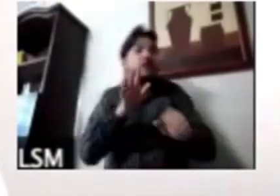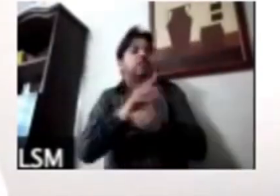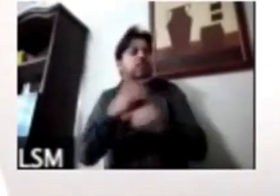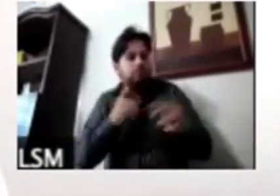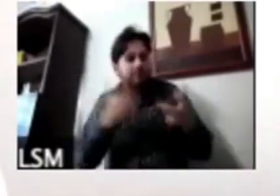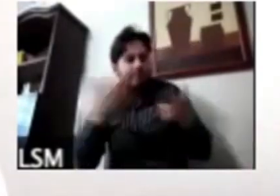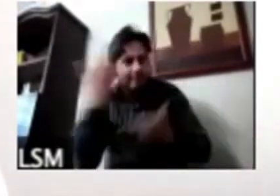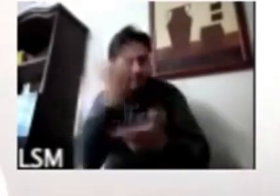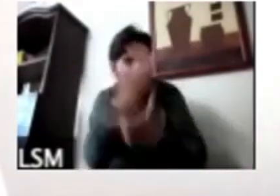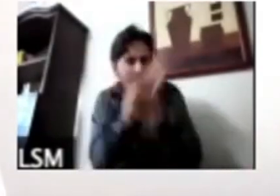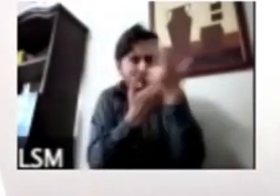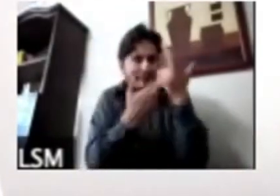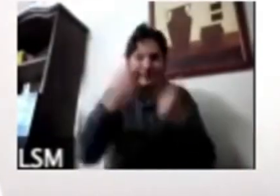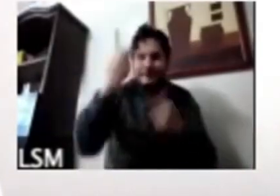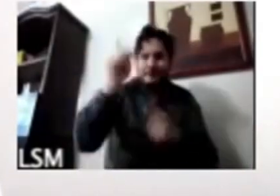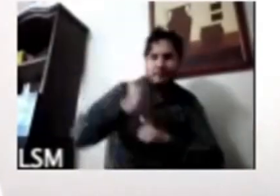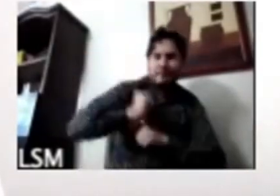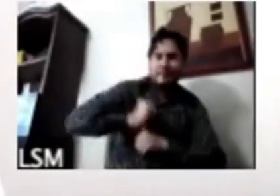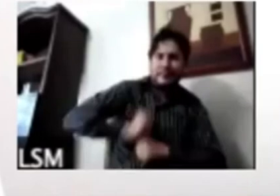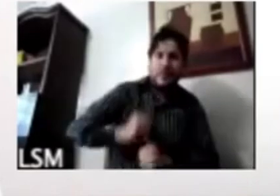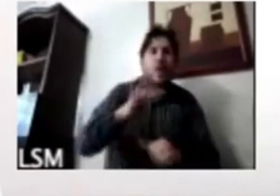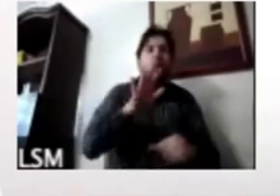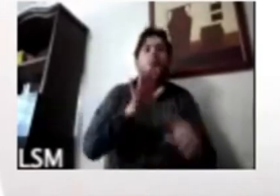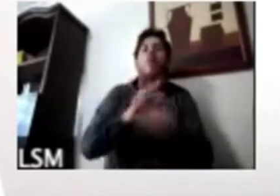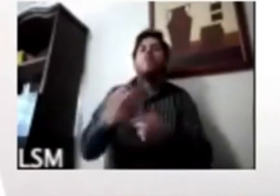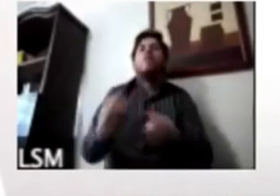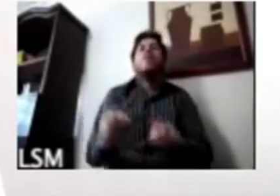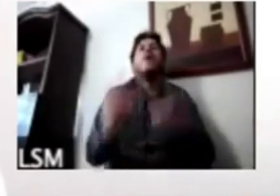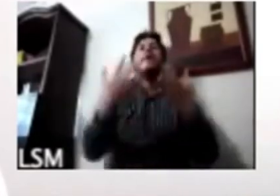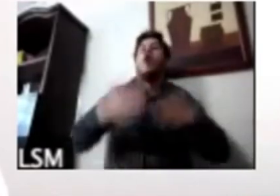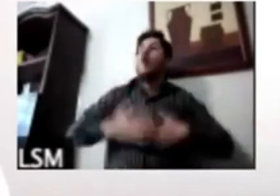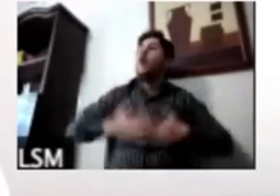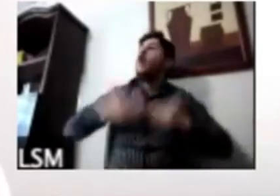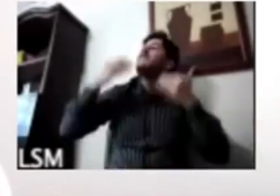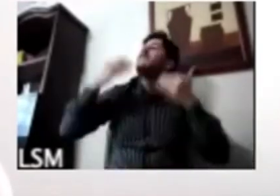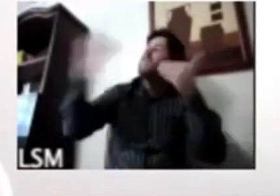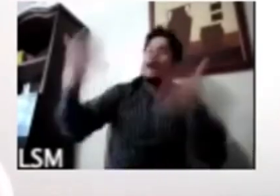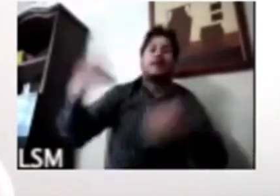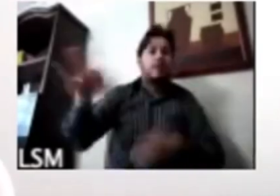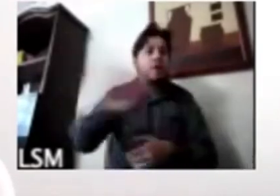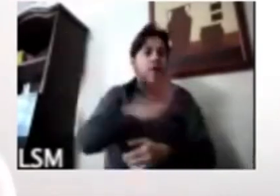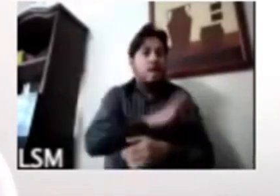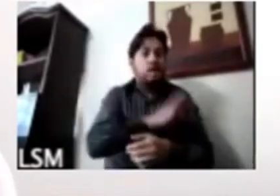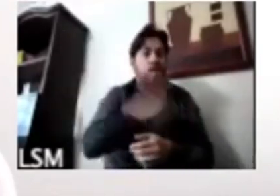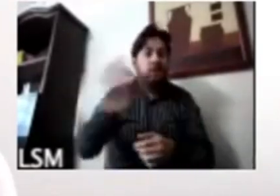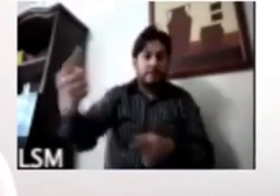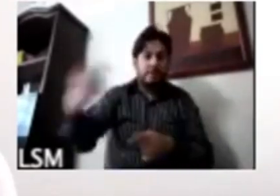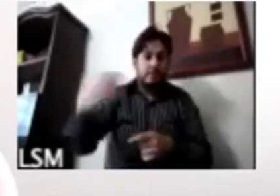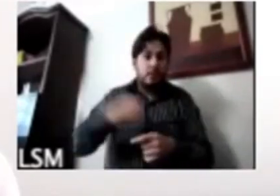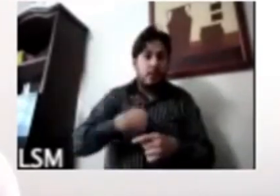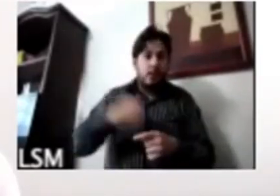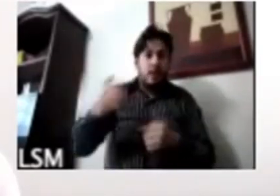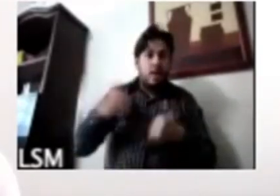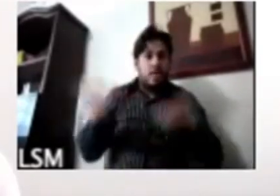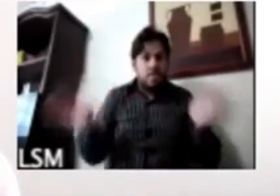autoridades con cuánta confianza tienen en que las autoridades los puedan sacar adelante yo creo que a medida que haya una